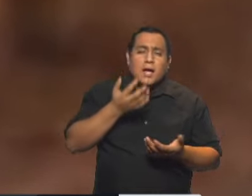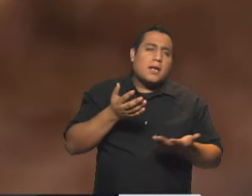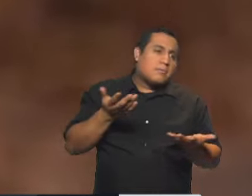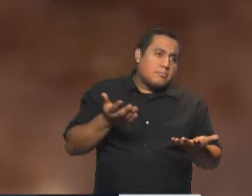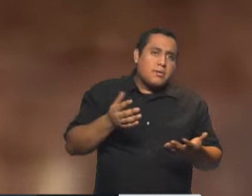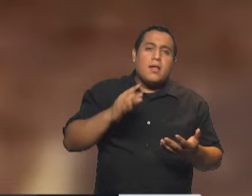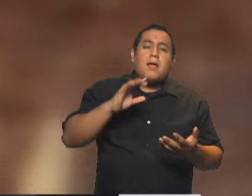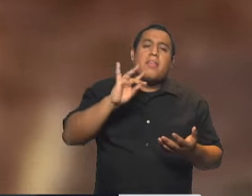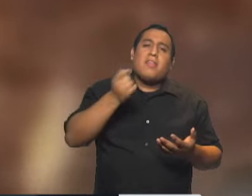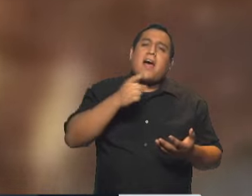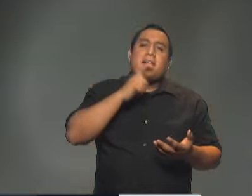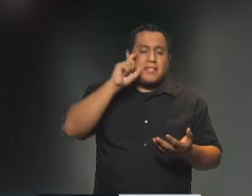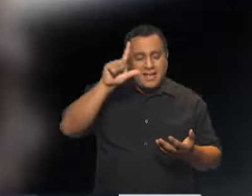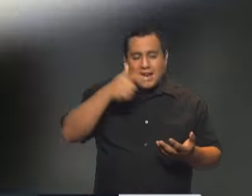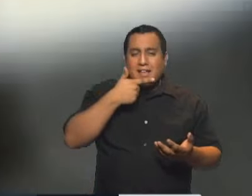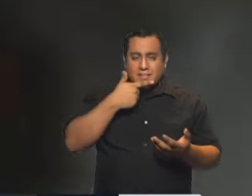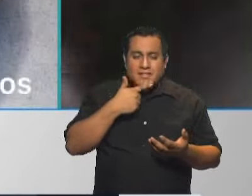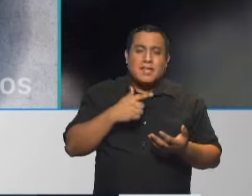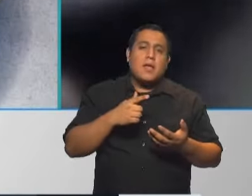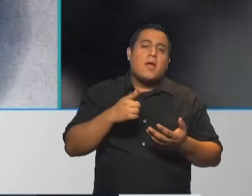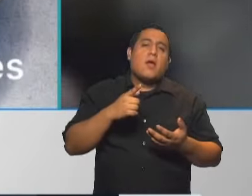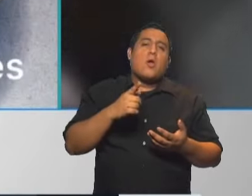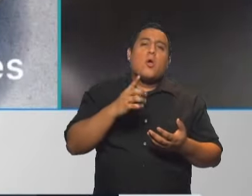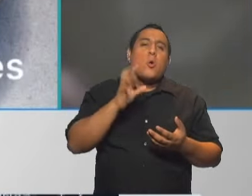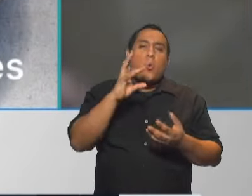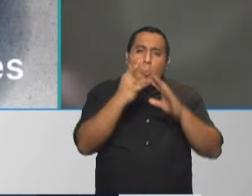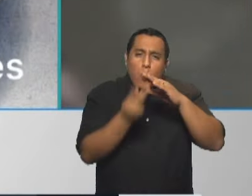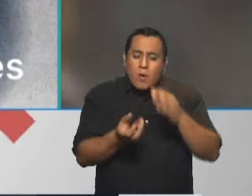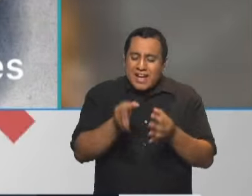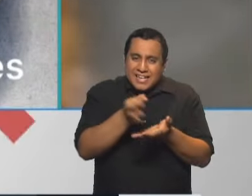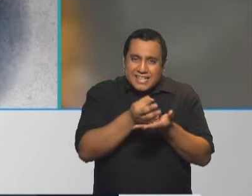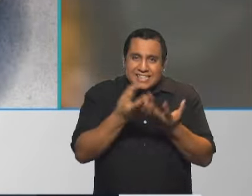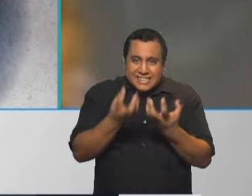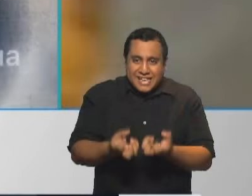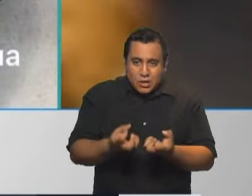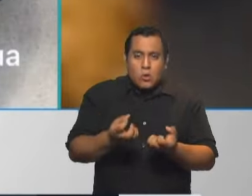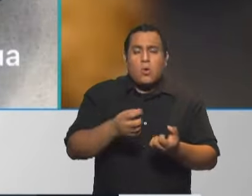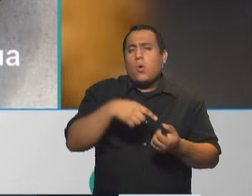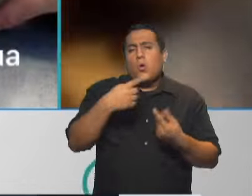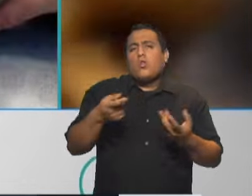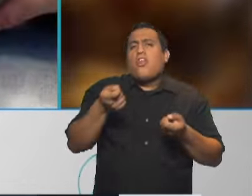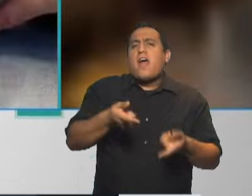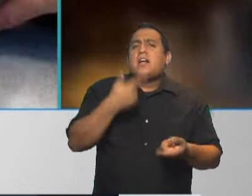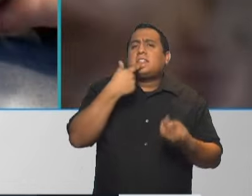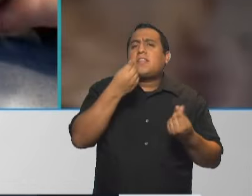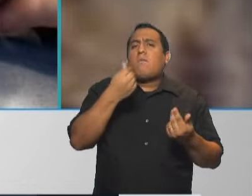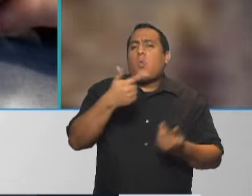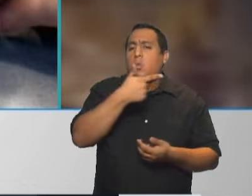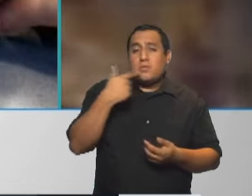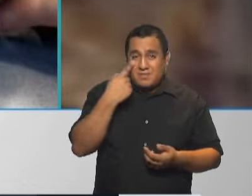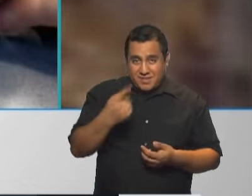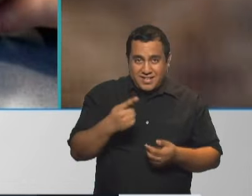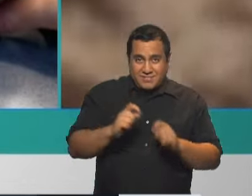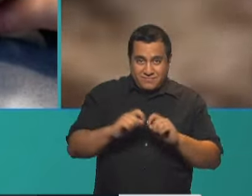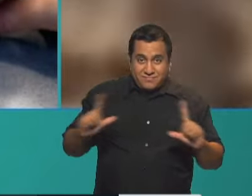pueden ser pasas de uvas, ciruelas desecadas o cualquier alimento que le dé sabor dulce como estamos viendo ahí en la pantalla